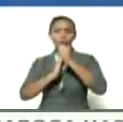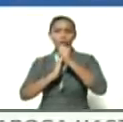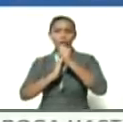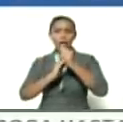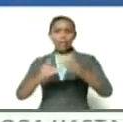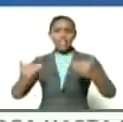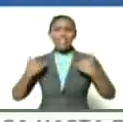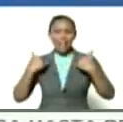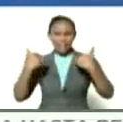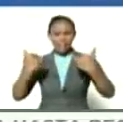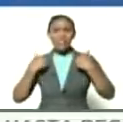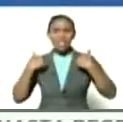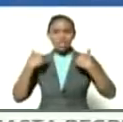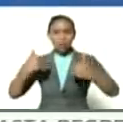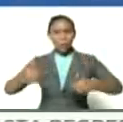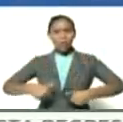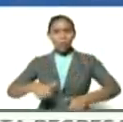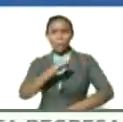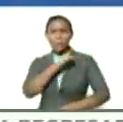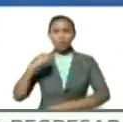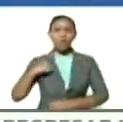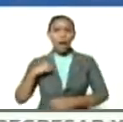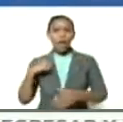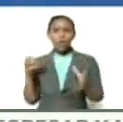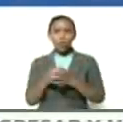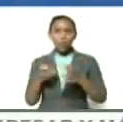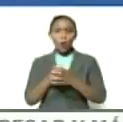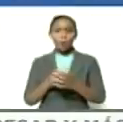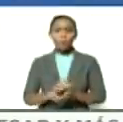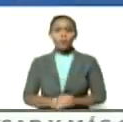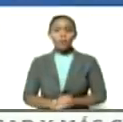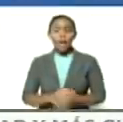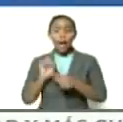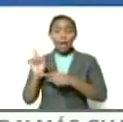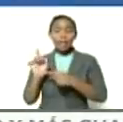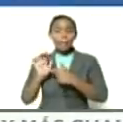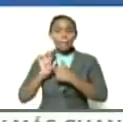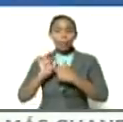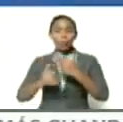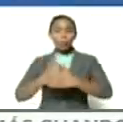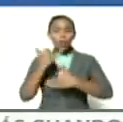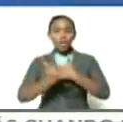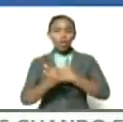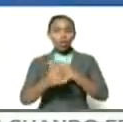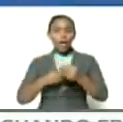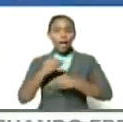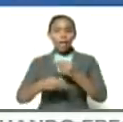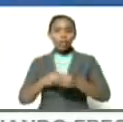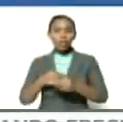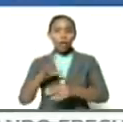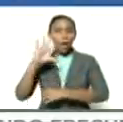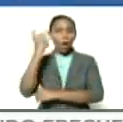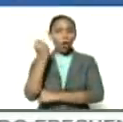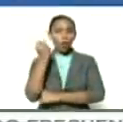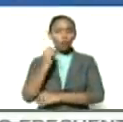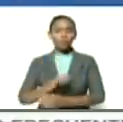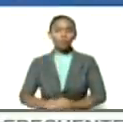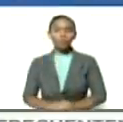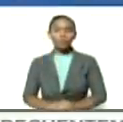su sacrificio personal y colectivo de ese proyecto que él encarnó y que logró